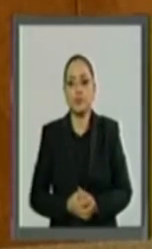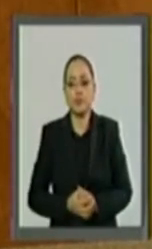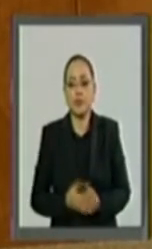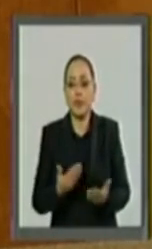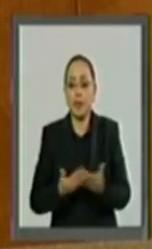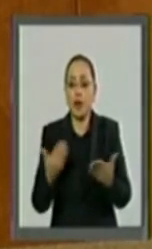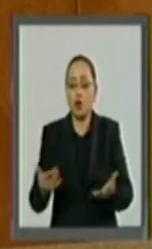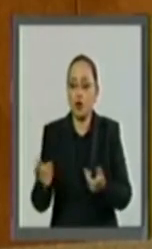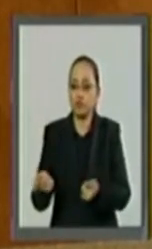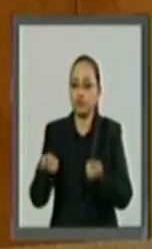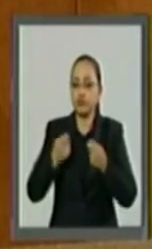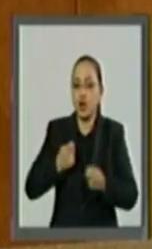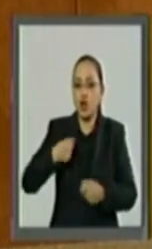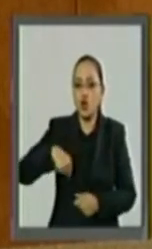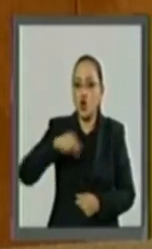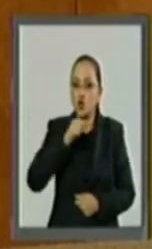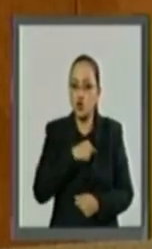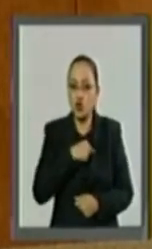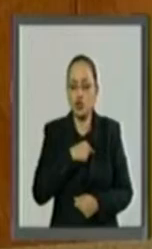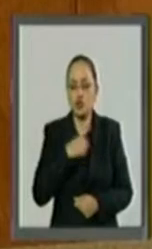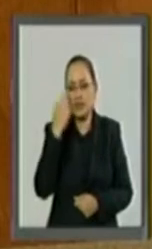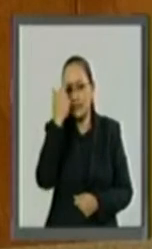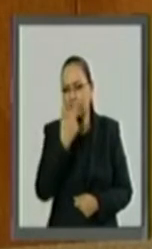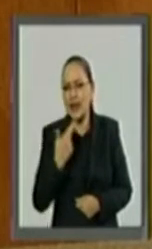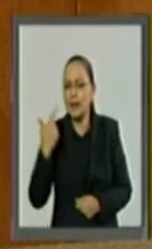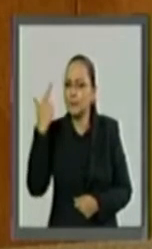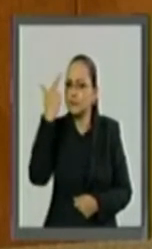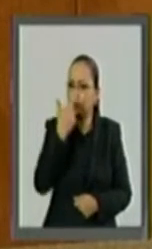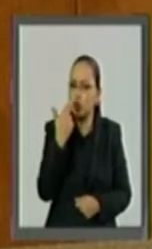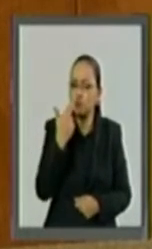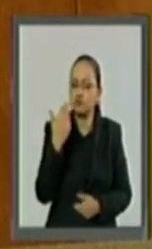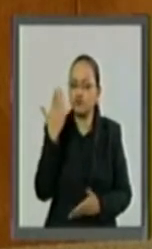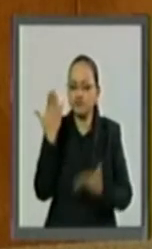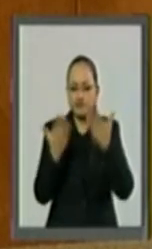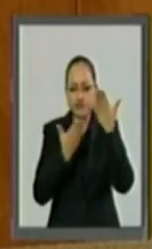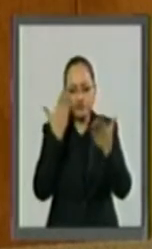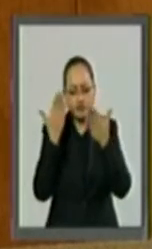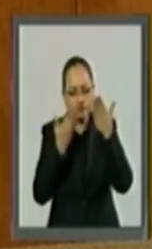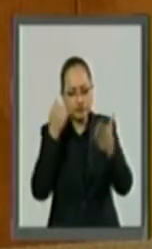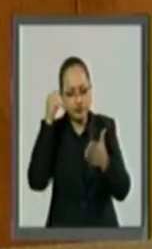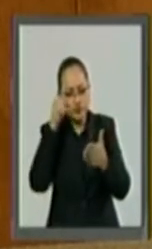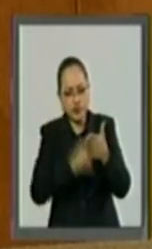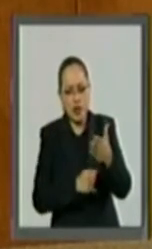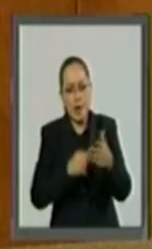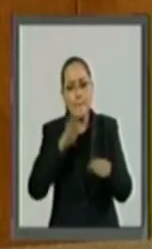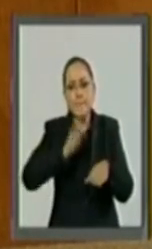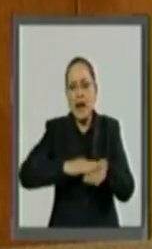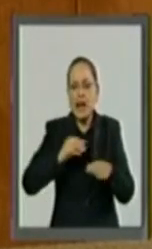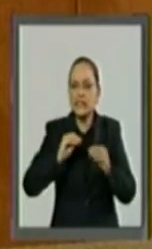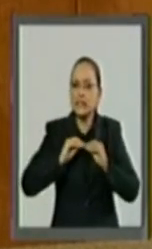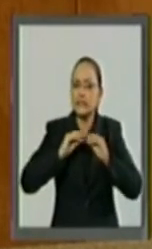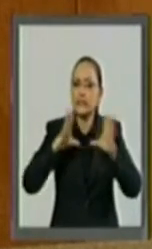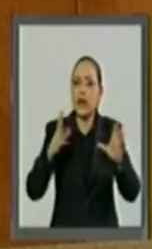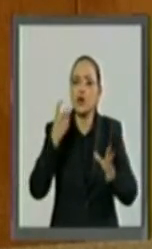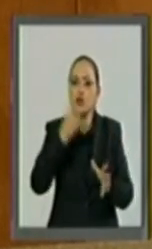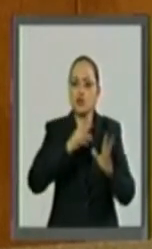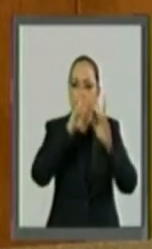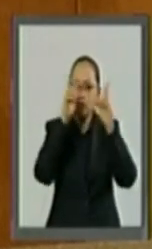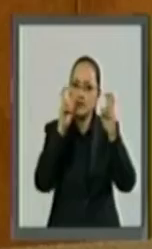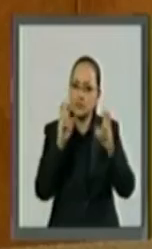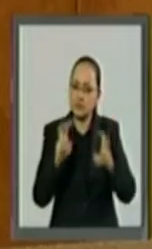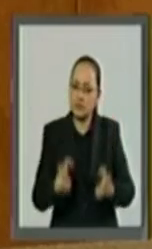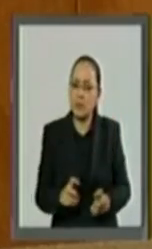corresponderá a nosotros el análisis, el estudio y el profundizar en los temas para